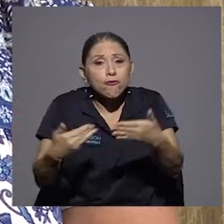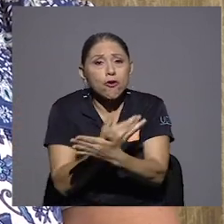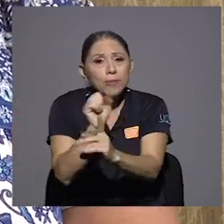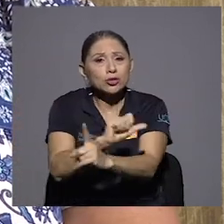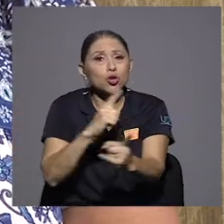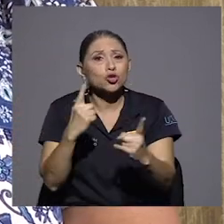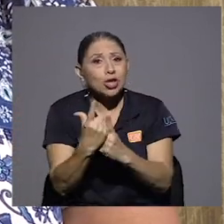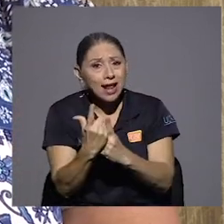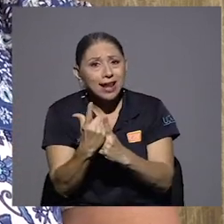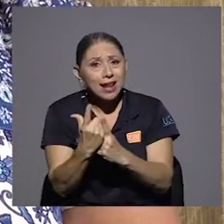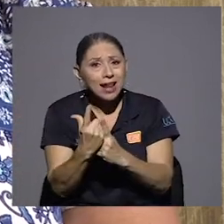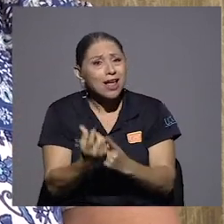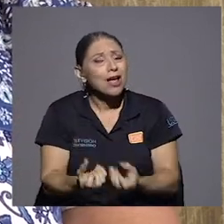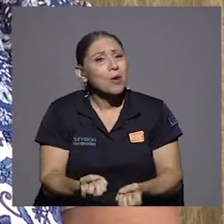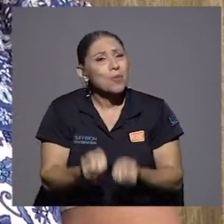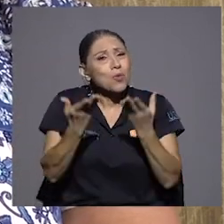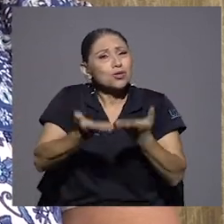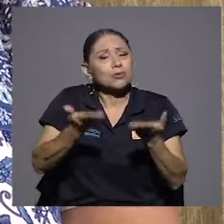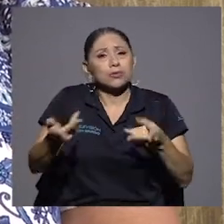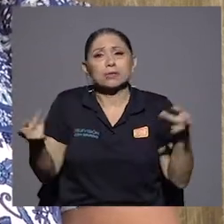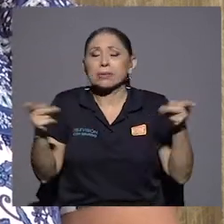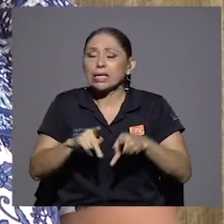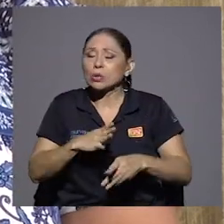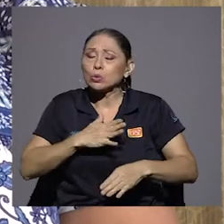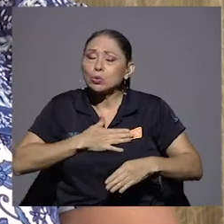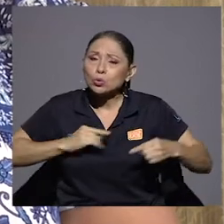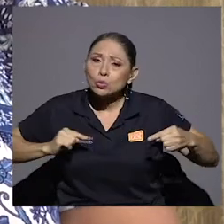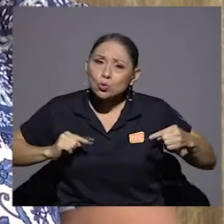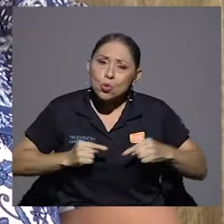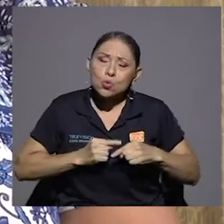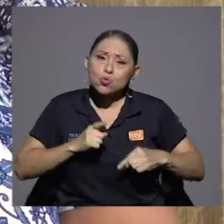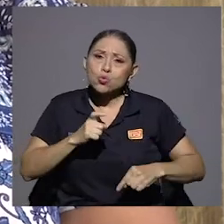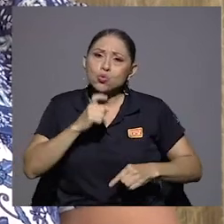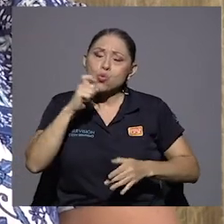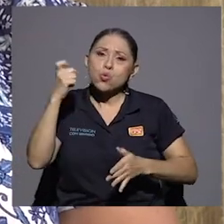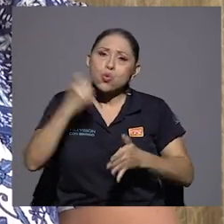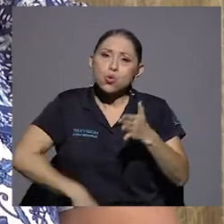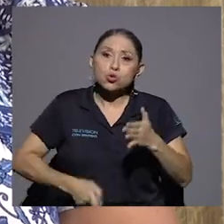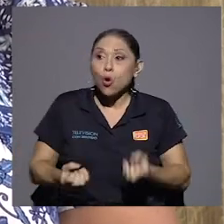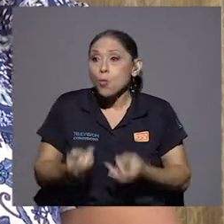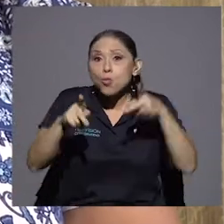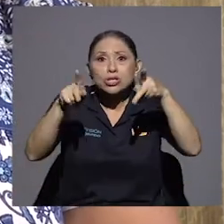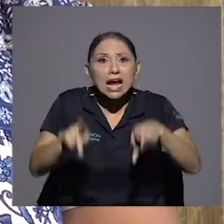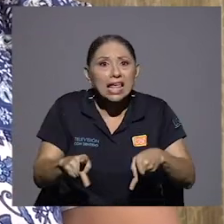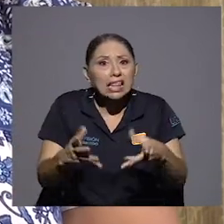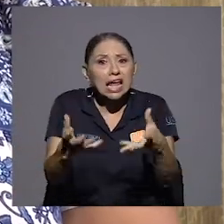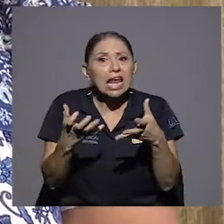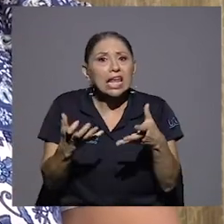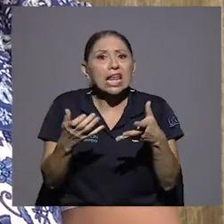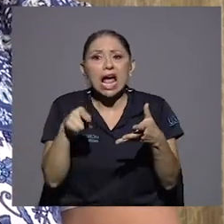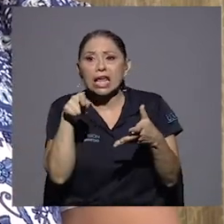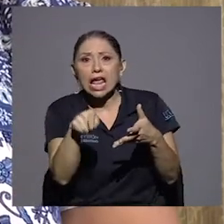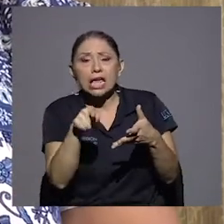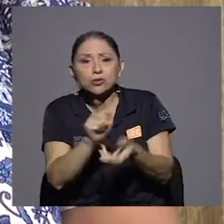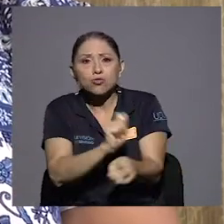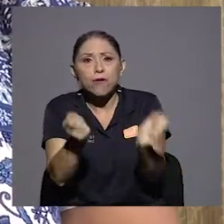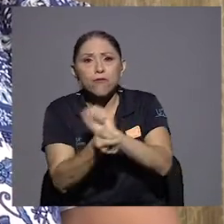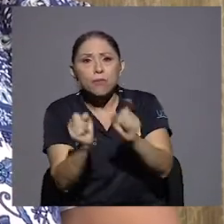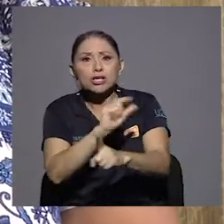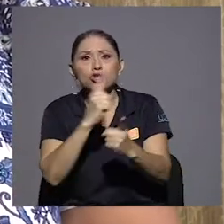Y, bueno, había gente interesada incluso en echar marcha atrás hacia reforma social. Cosa que